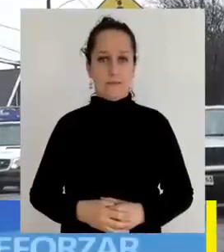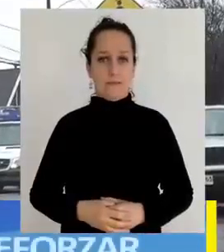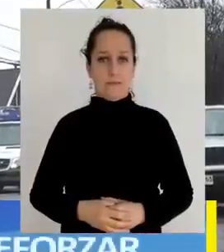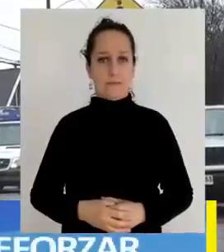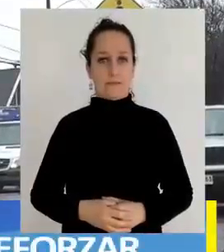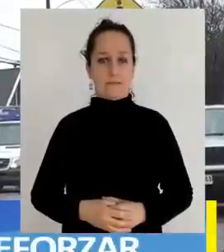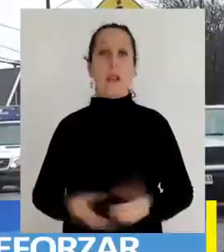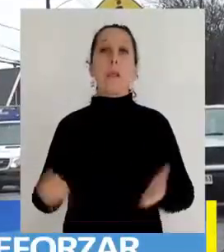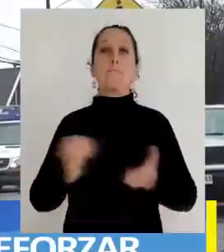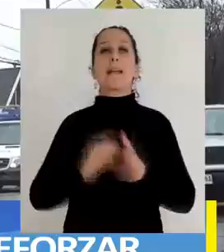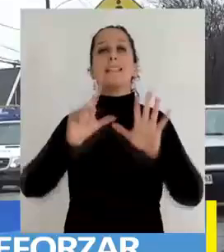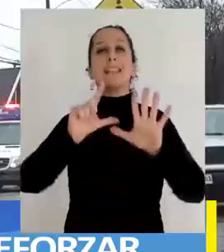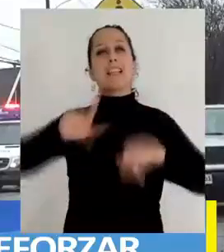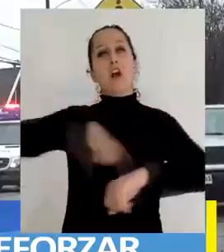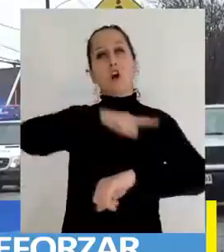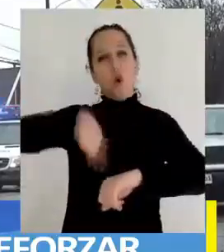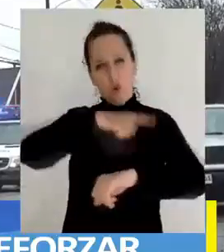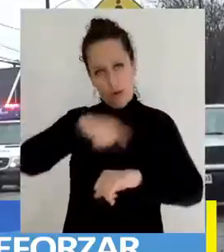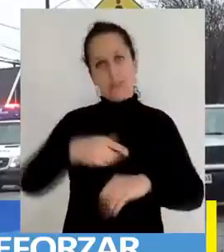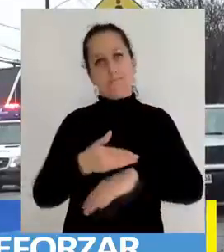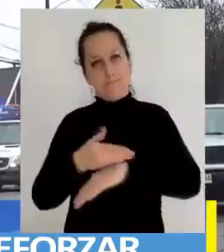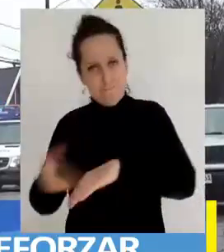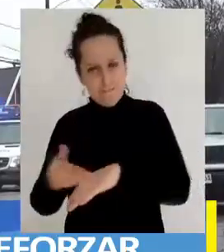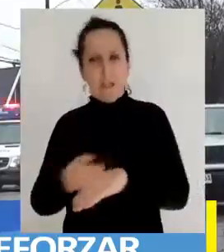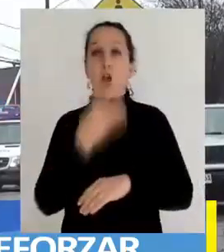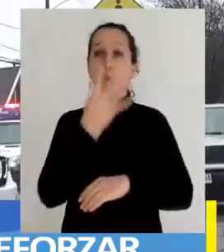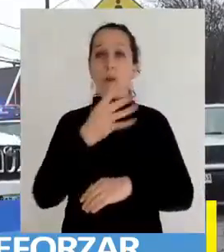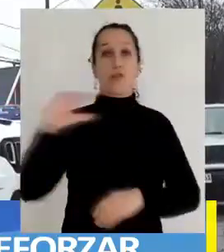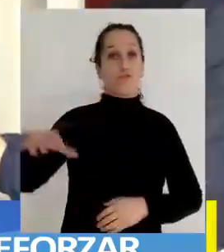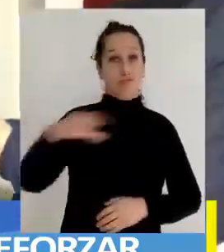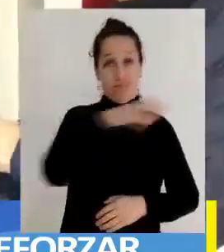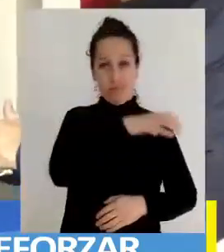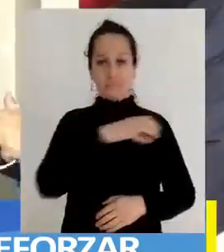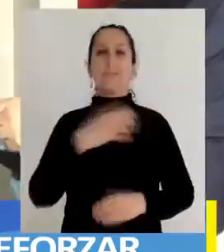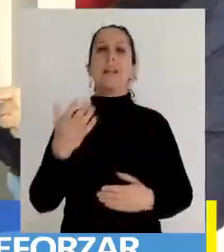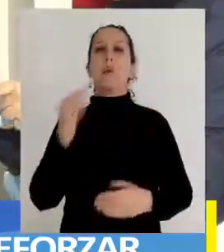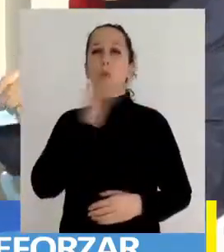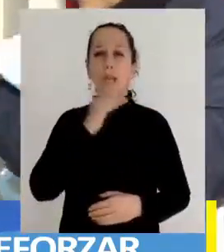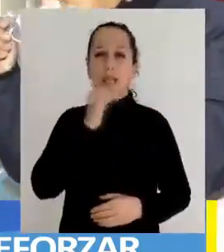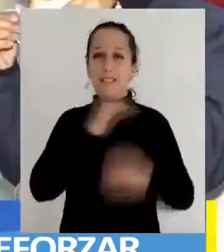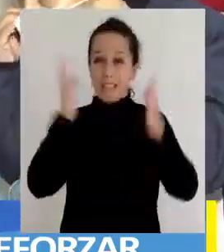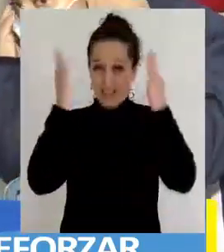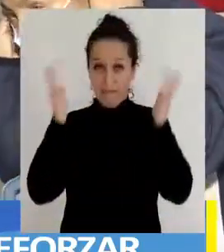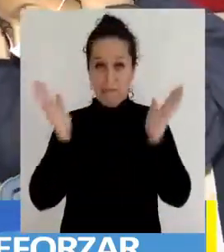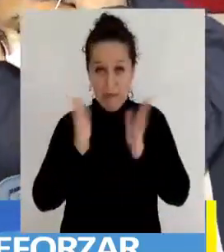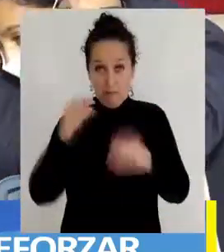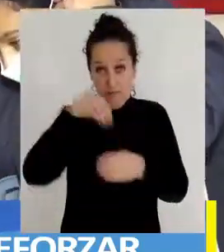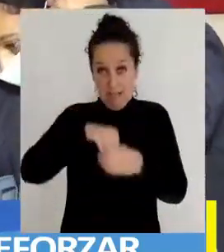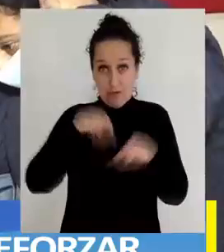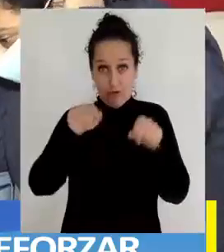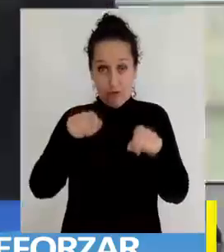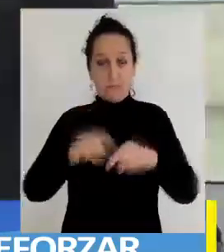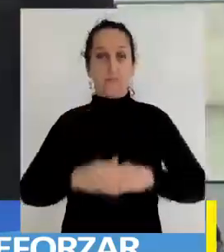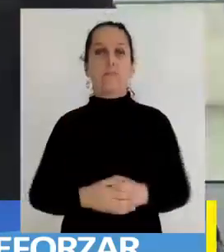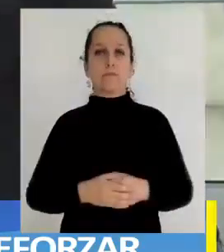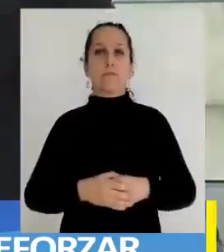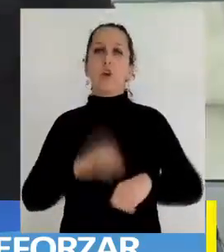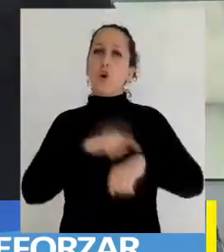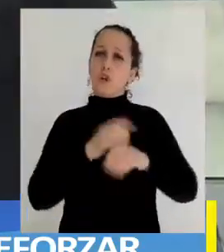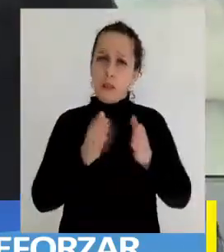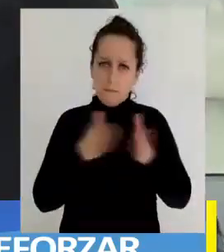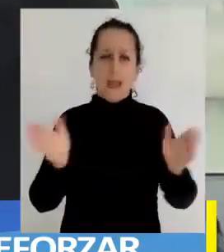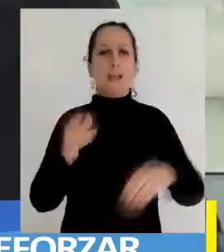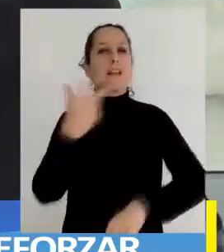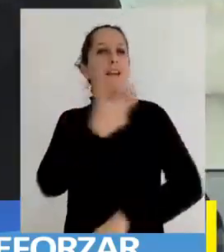La ampliación de 7 horas en el horario de atención de los cuatro servicios de atención primaria de urgencia, la atención